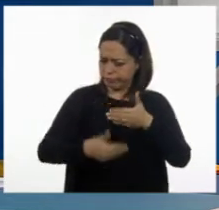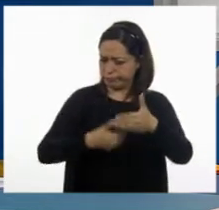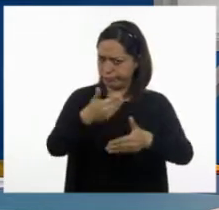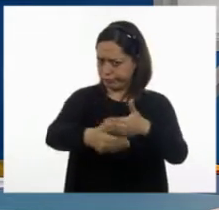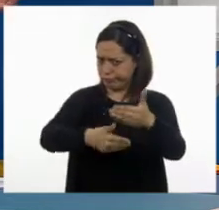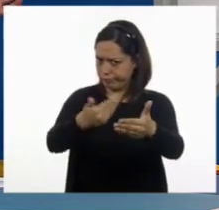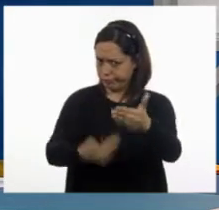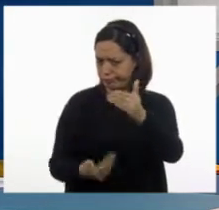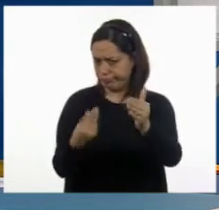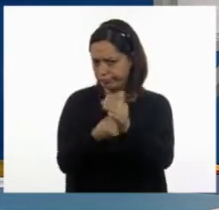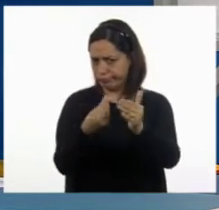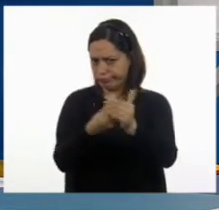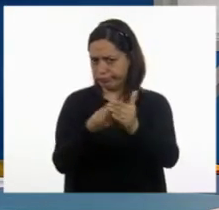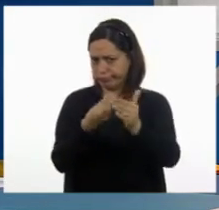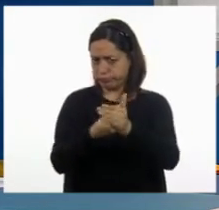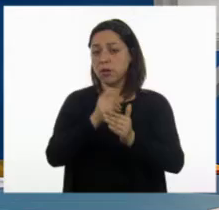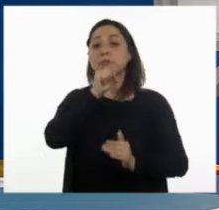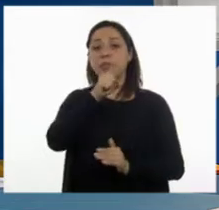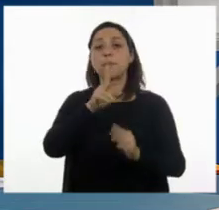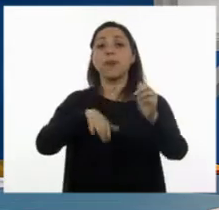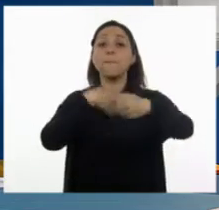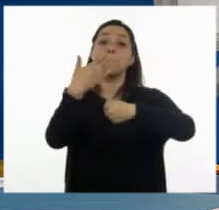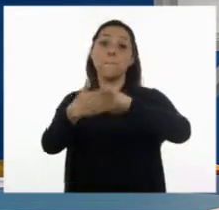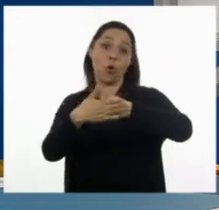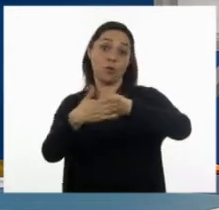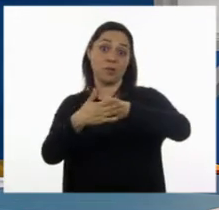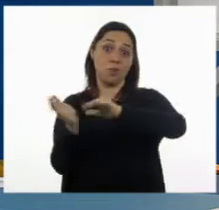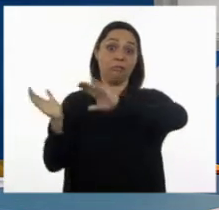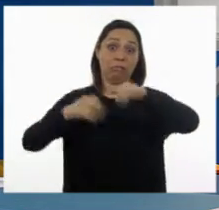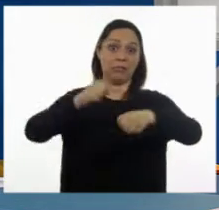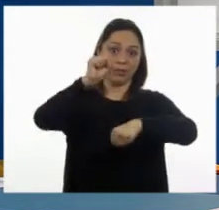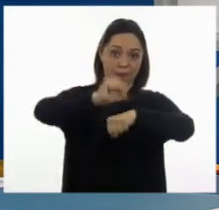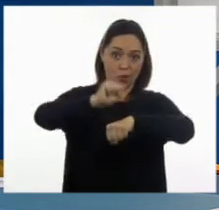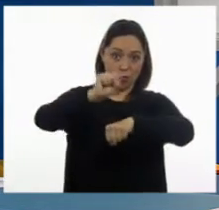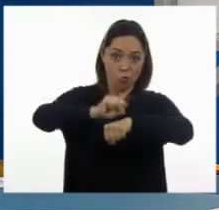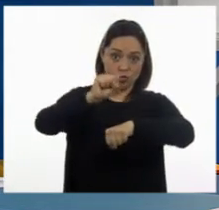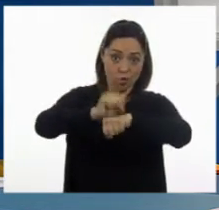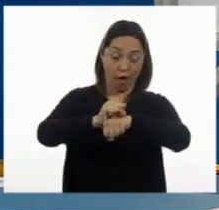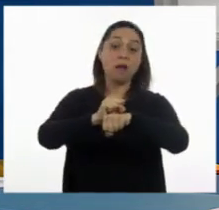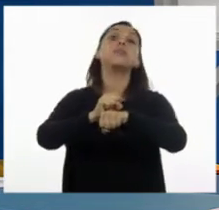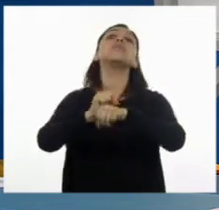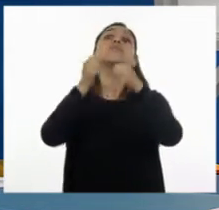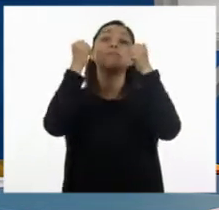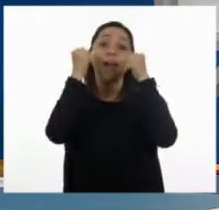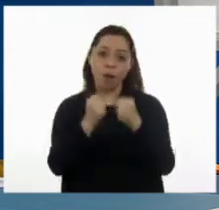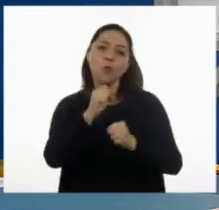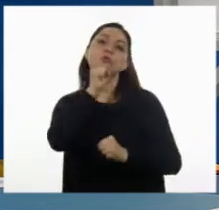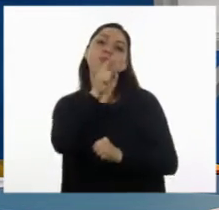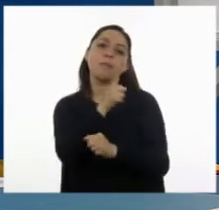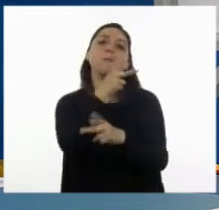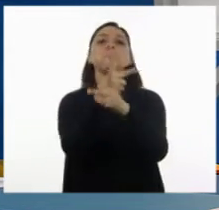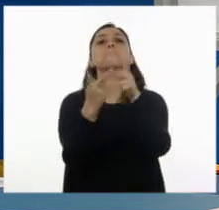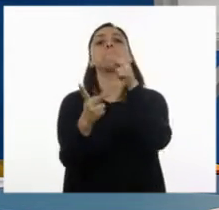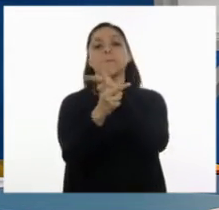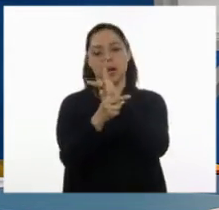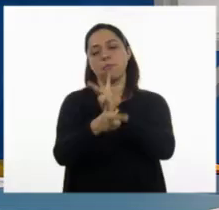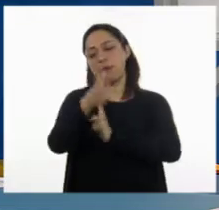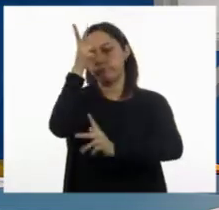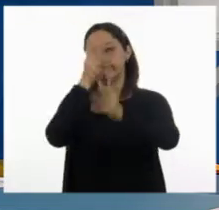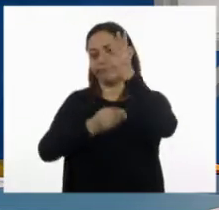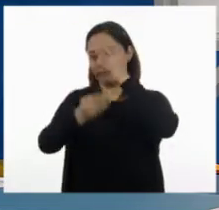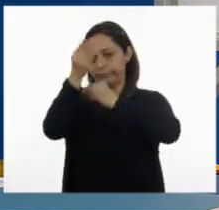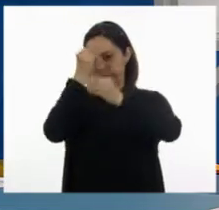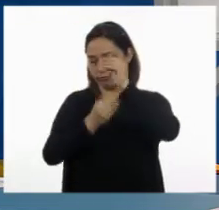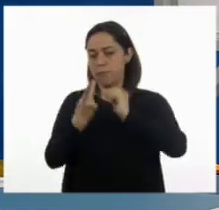en otros cursos de matemáticas en secundaria y hasta en educación media superior. Para esto, hoy vamos a abordar el